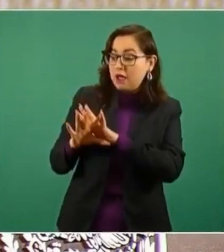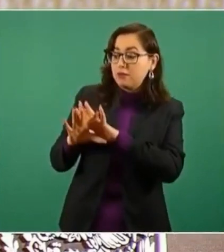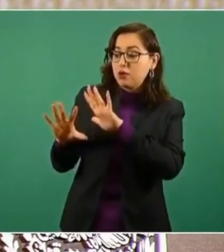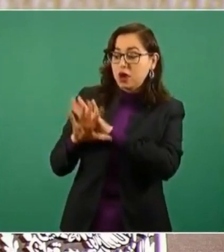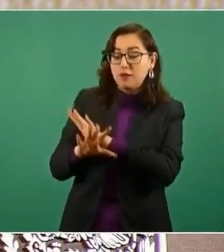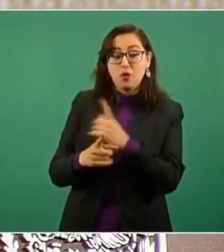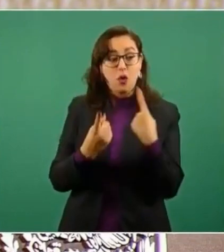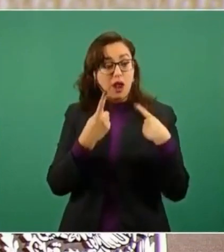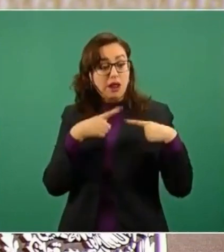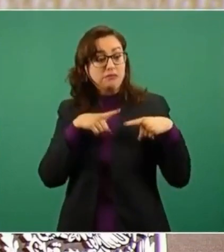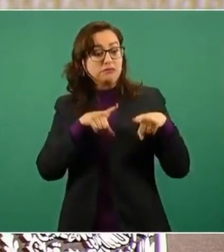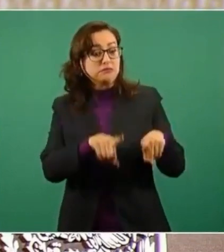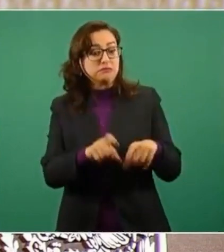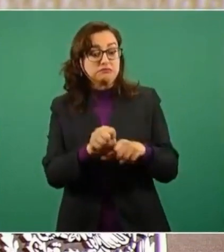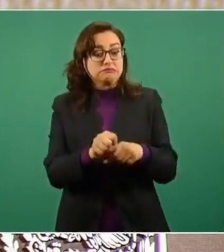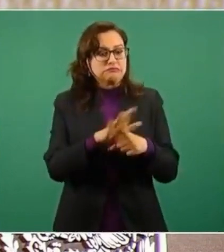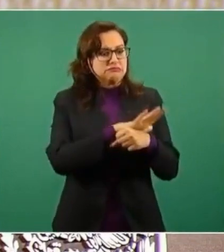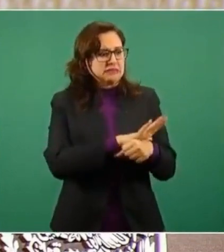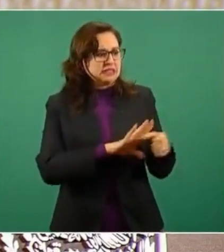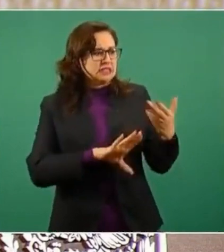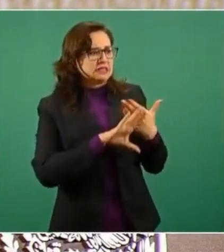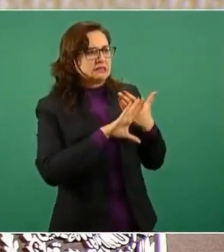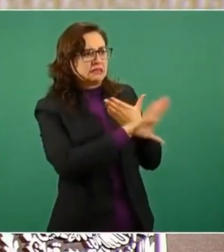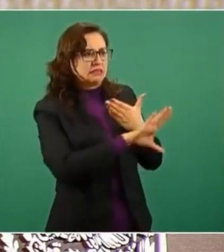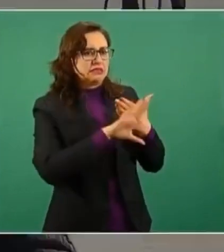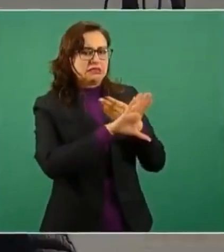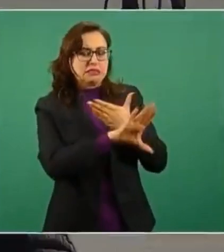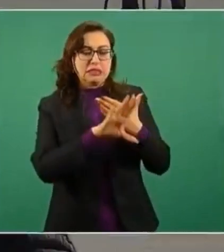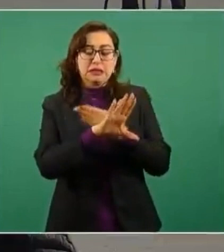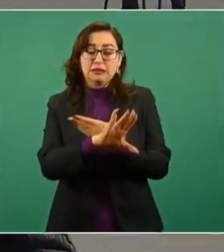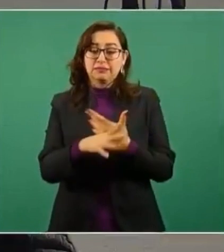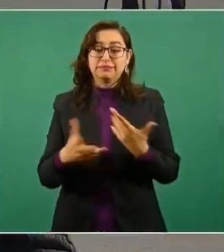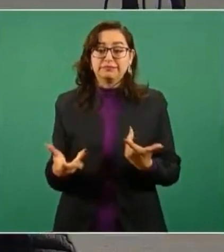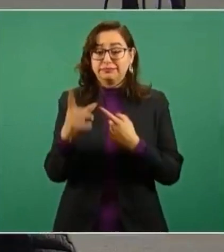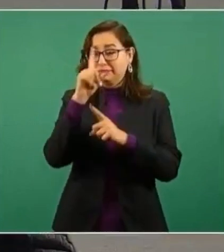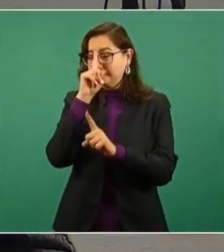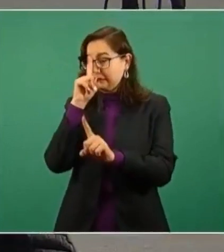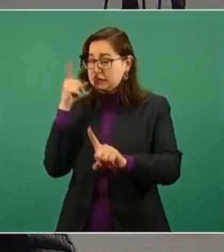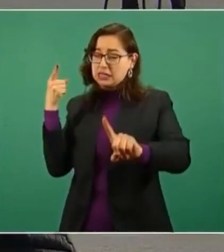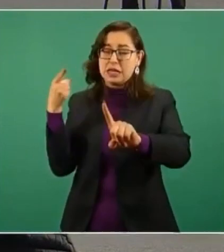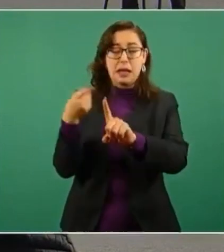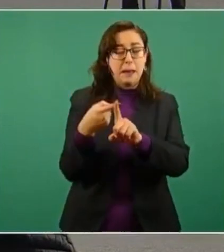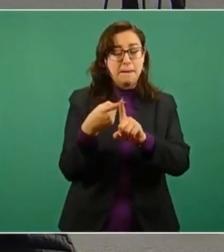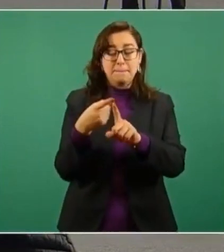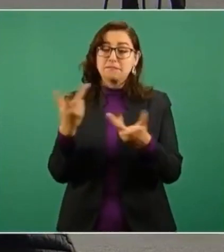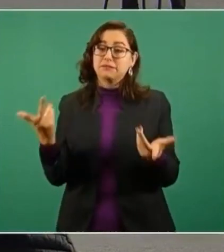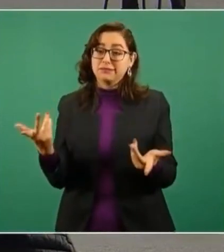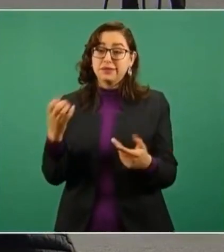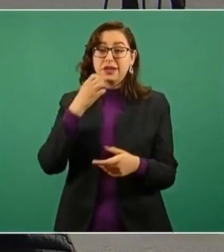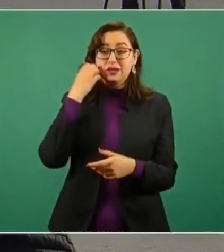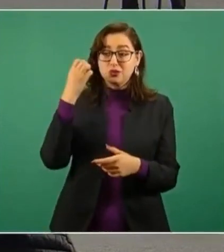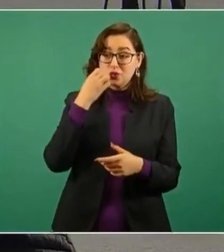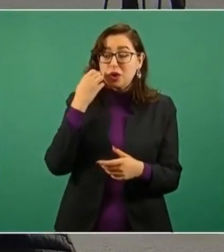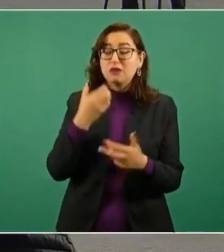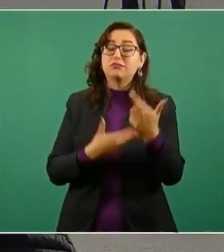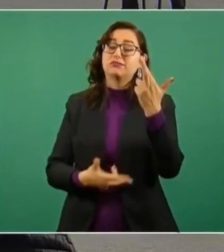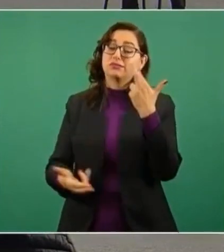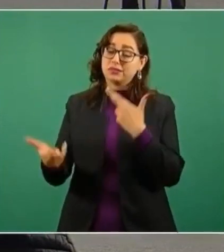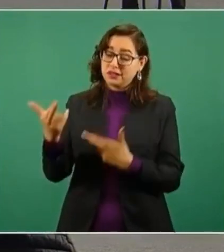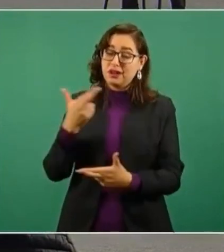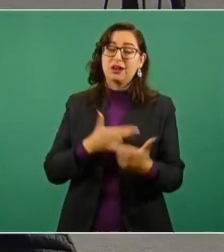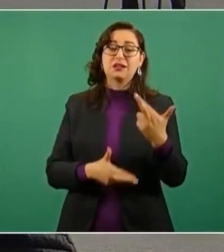contra el COVID-19. El primer recto es hacer posible precisamente el regreso a graduar a los planteles,